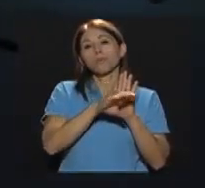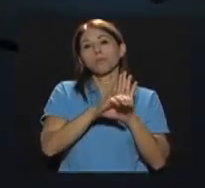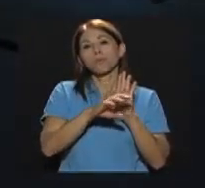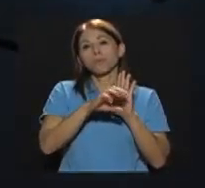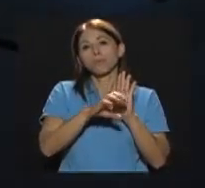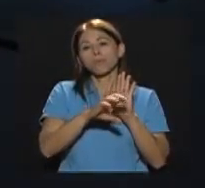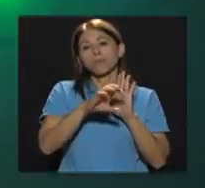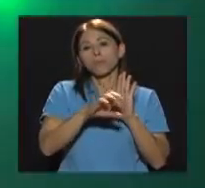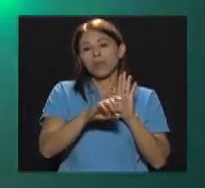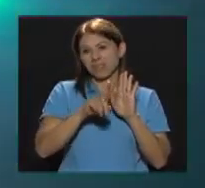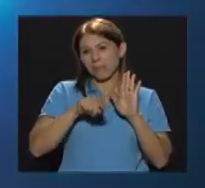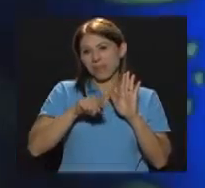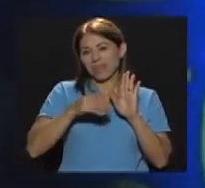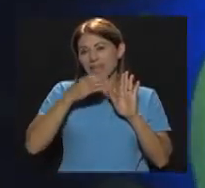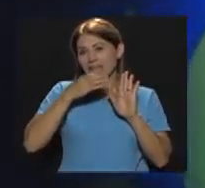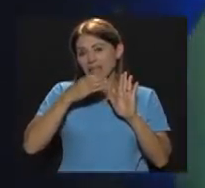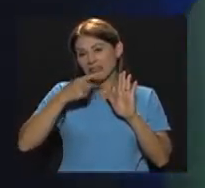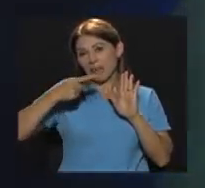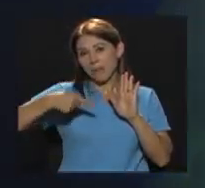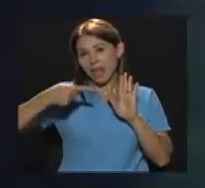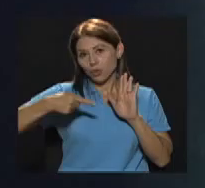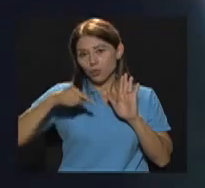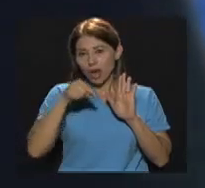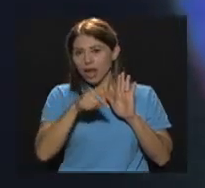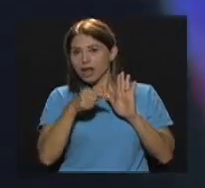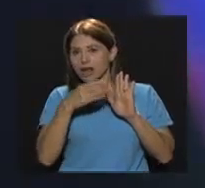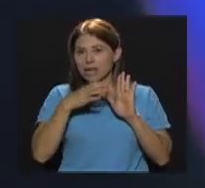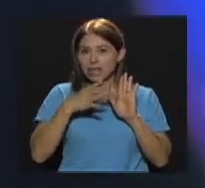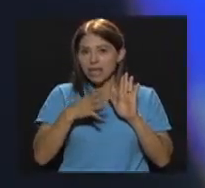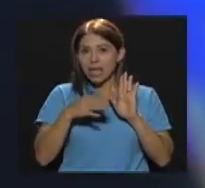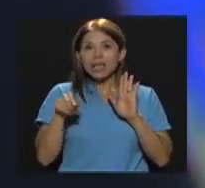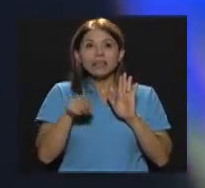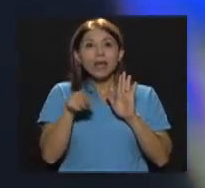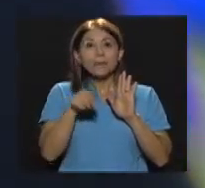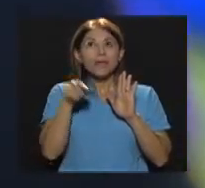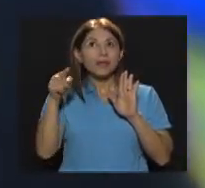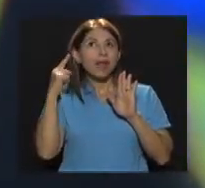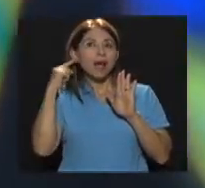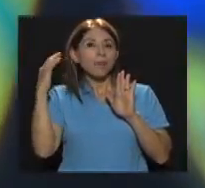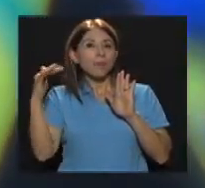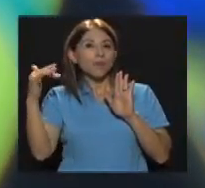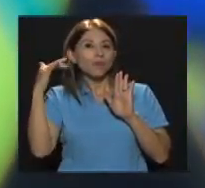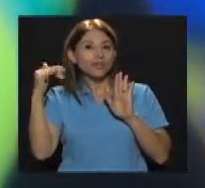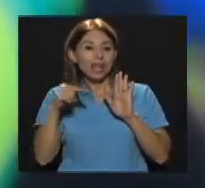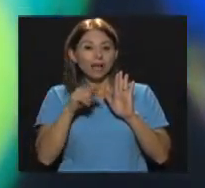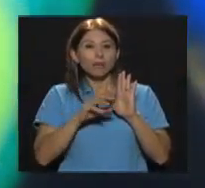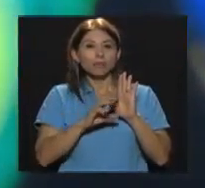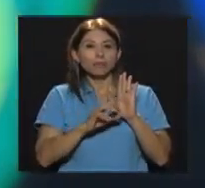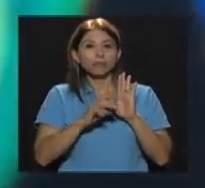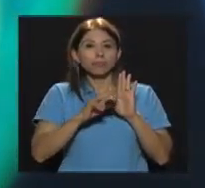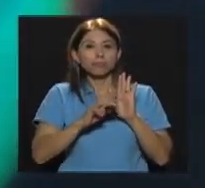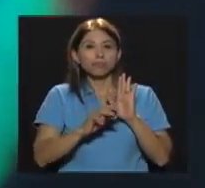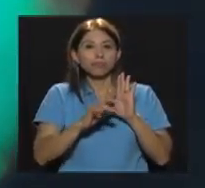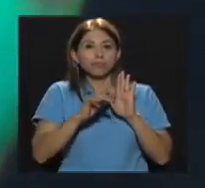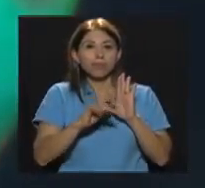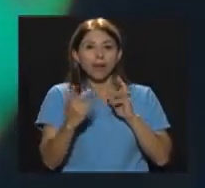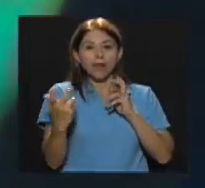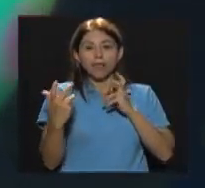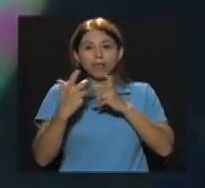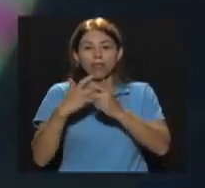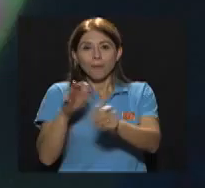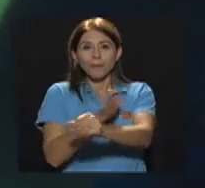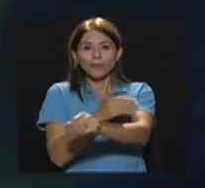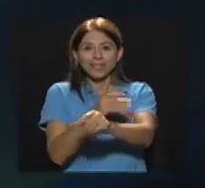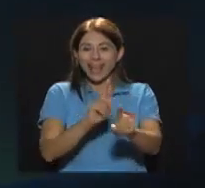que Queramos lograr Con el paciente Y aparte Vibra al ritmo De la música Que tenemos Entonces se estimulan Realmente